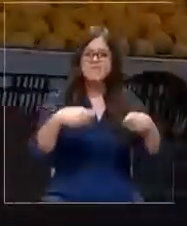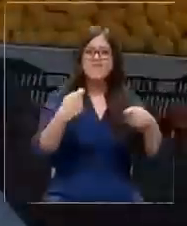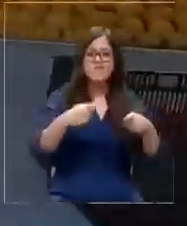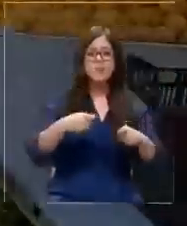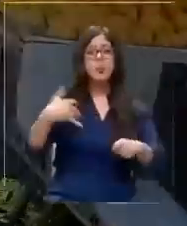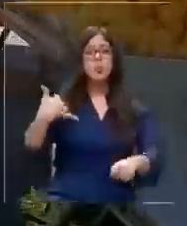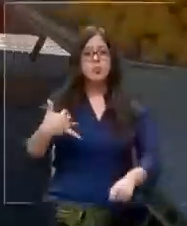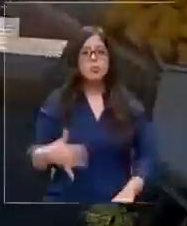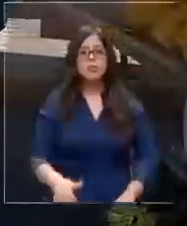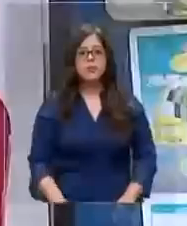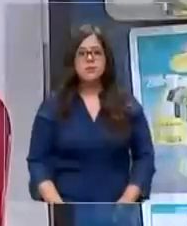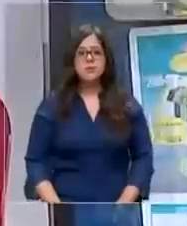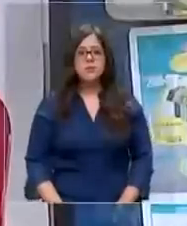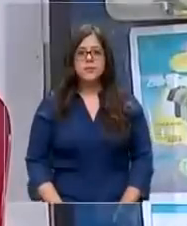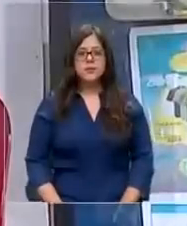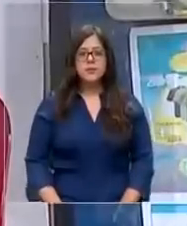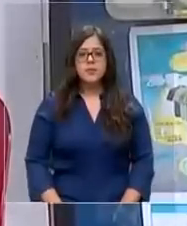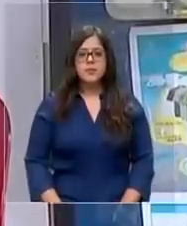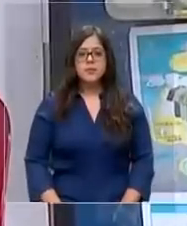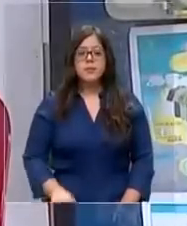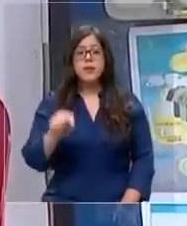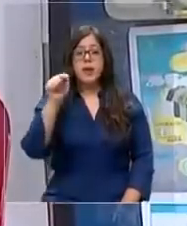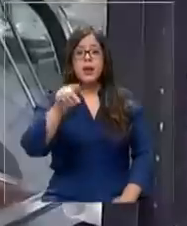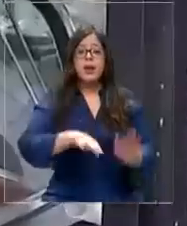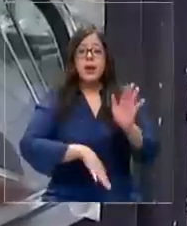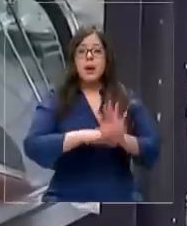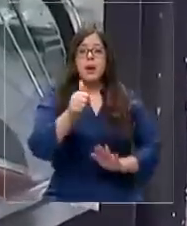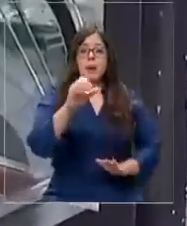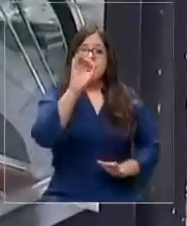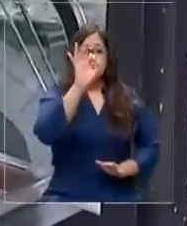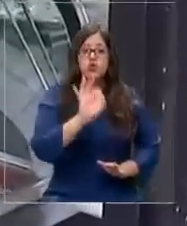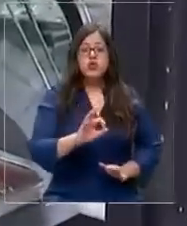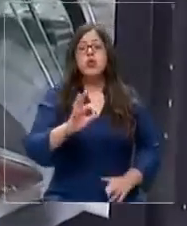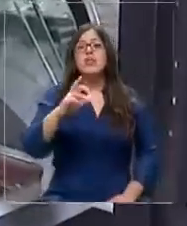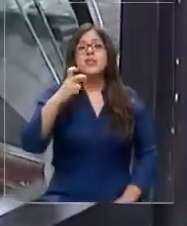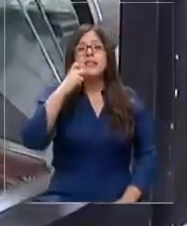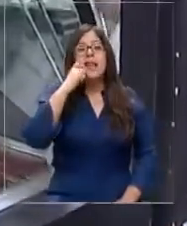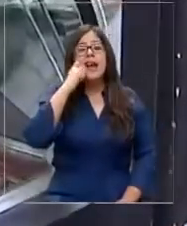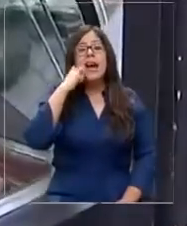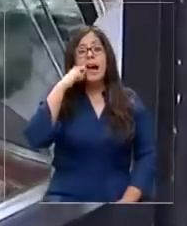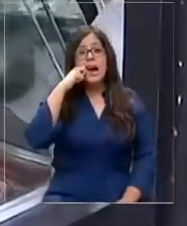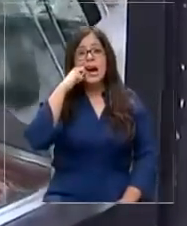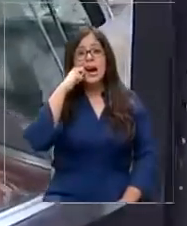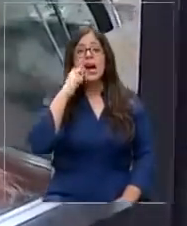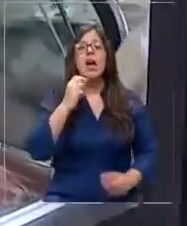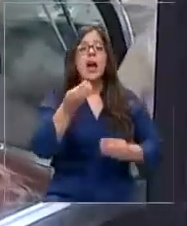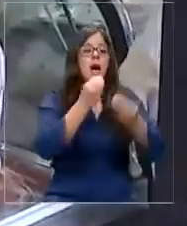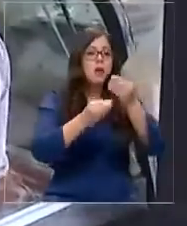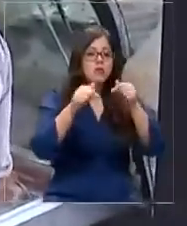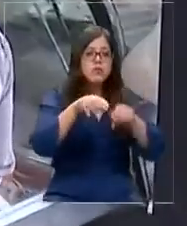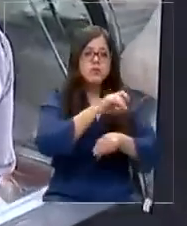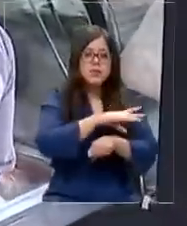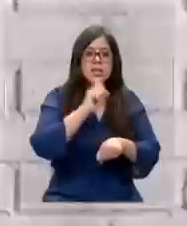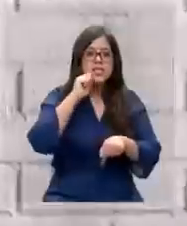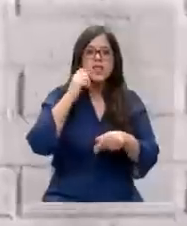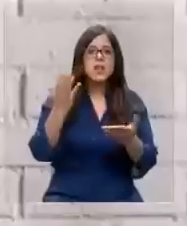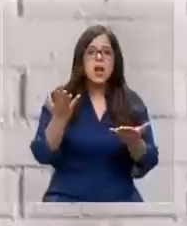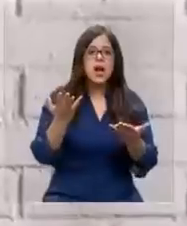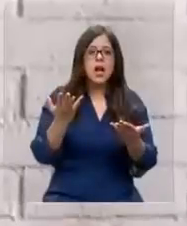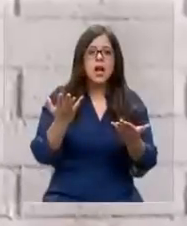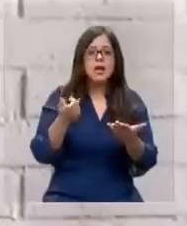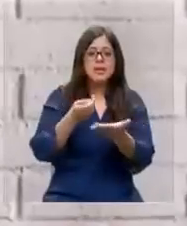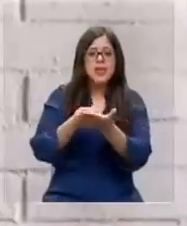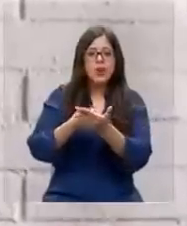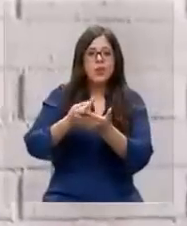histórico. Gran parte, más del 60% de la carne que se consume en Chile es importada, y por lo